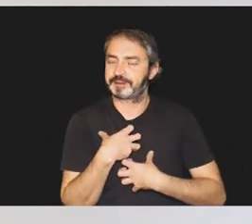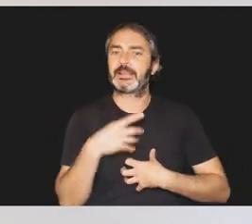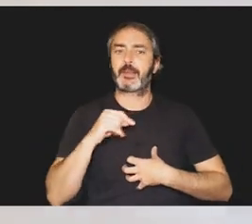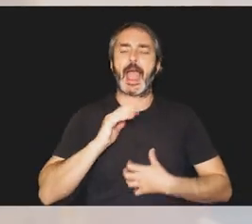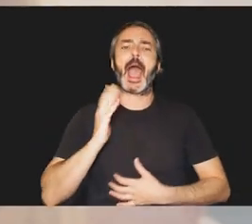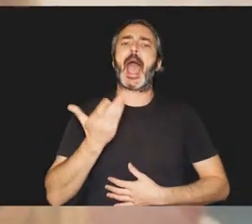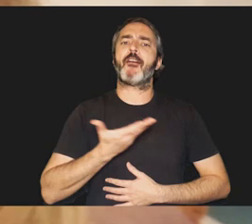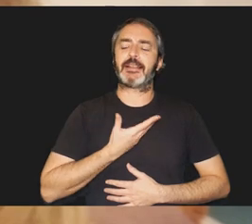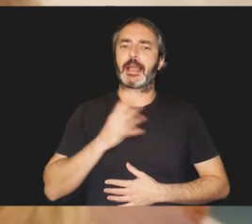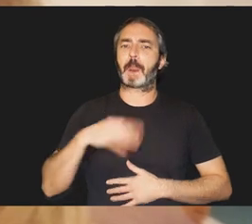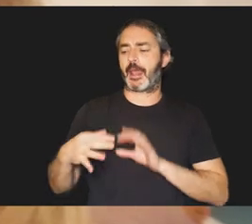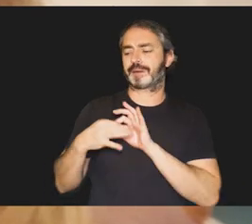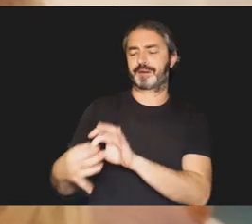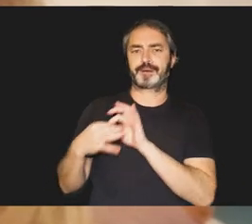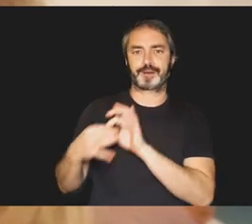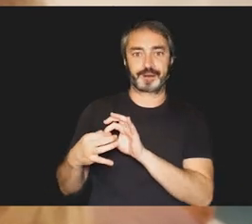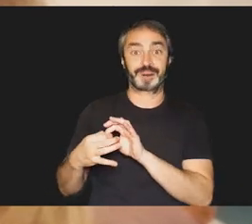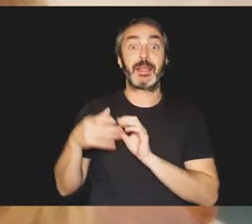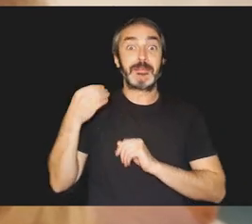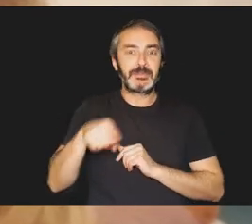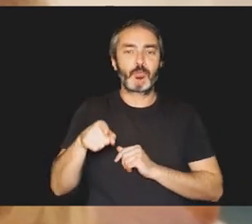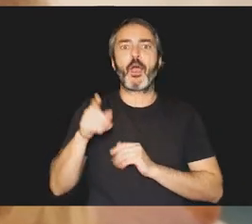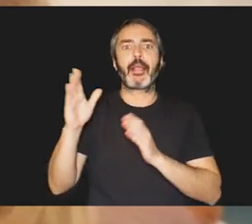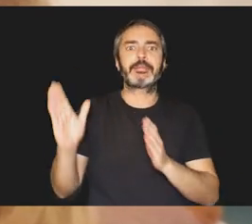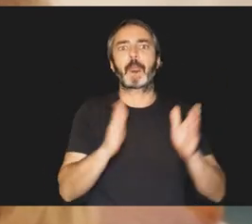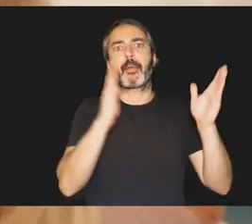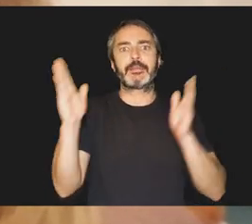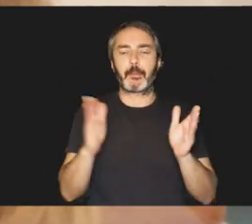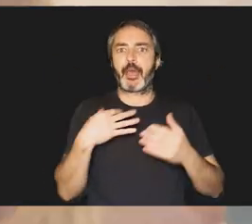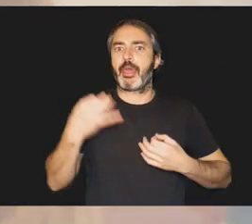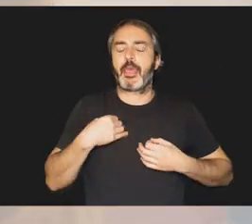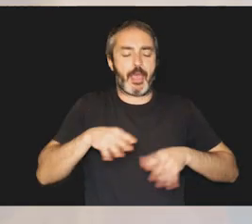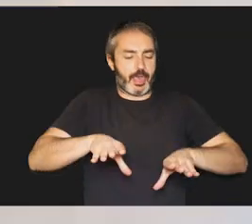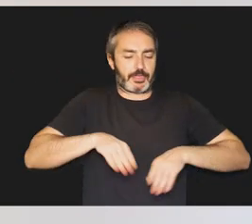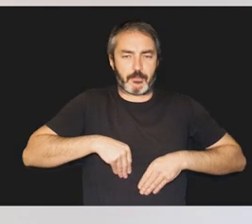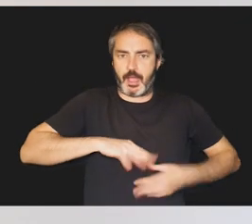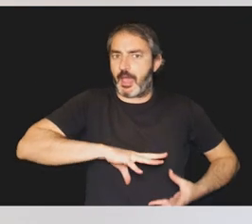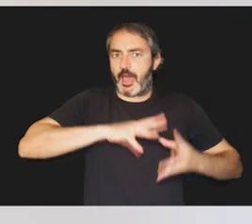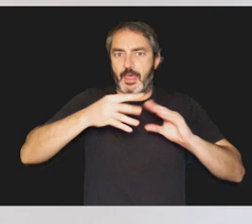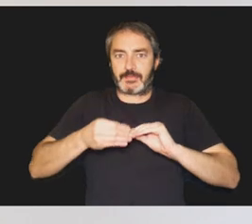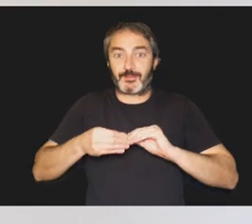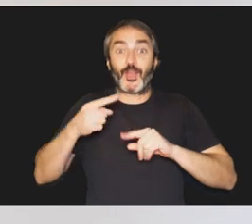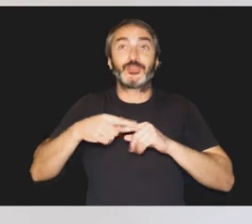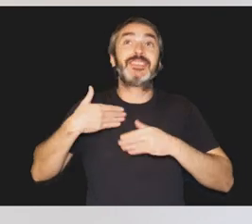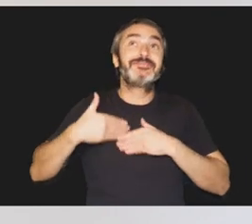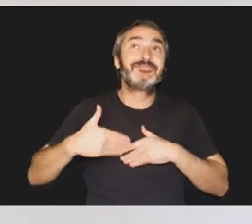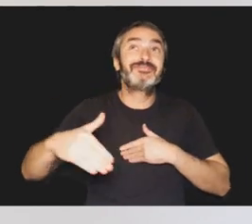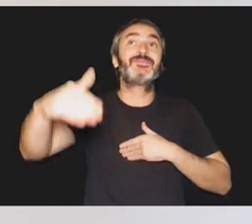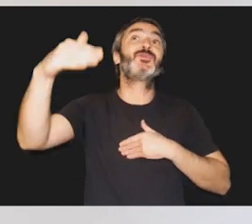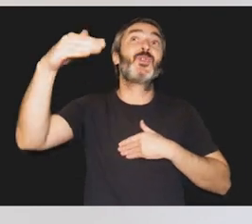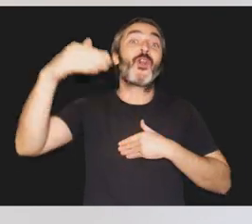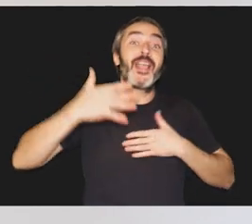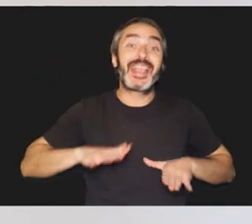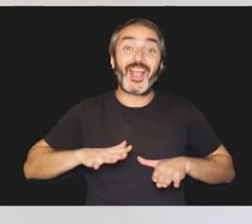repercutir en la calidad del vínculo afectivo, sobre todo en esta etapa de ajuste, cuando toca aceptar que hay cosas en tu hijo que no serán como esperabas.